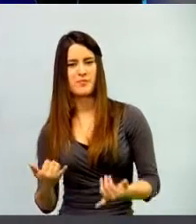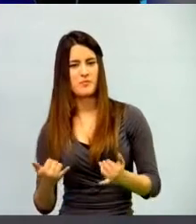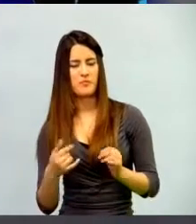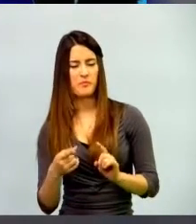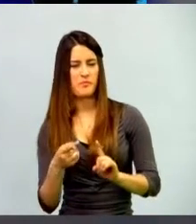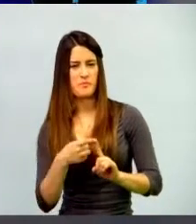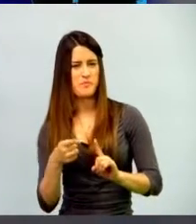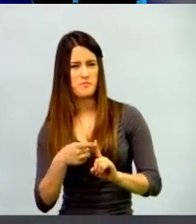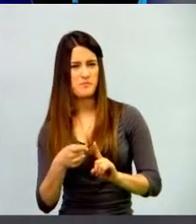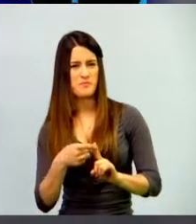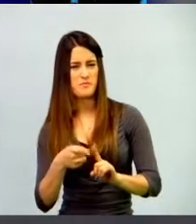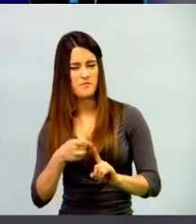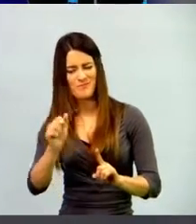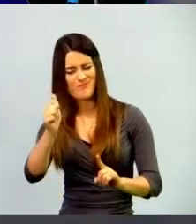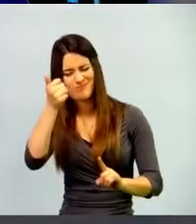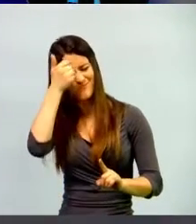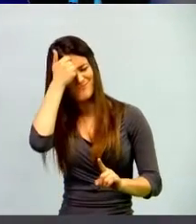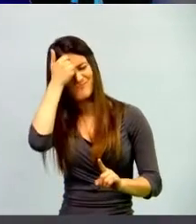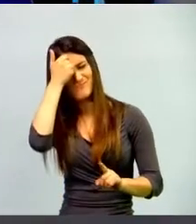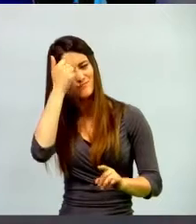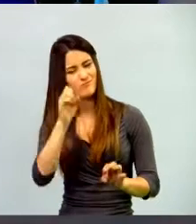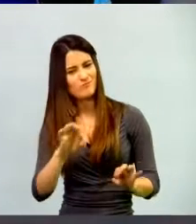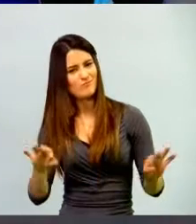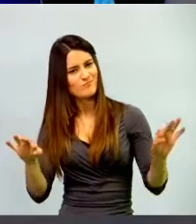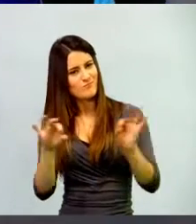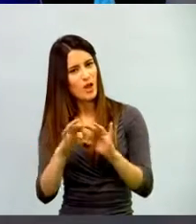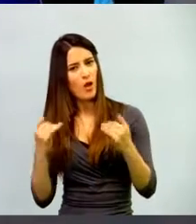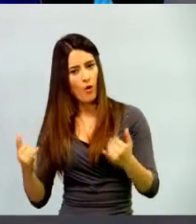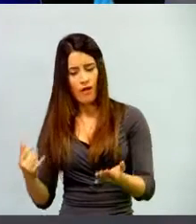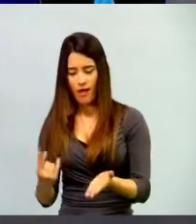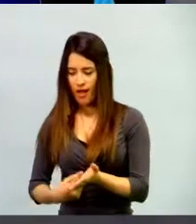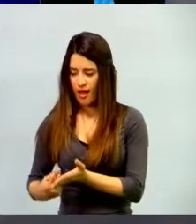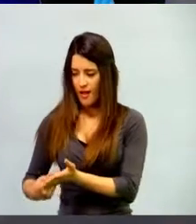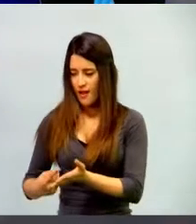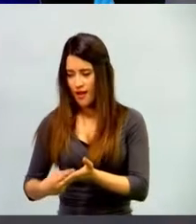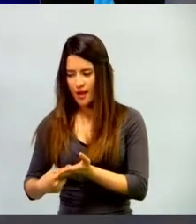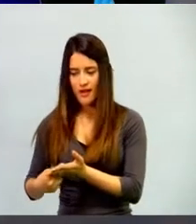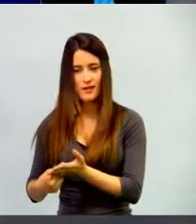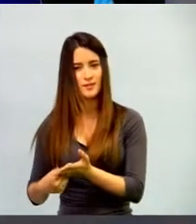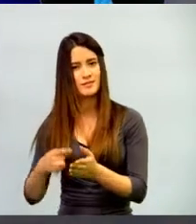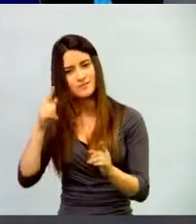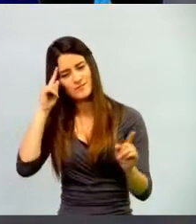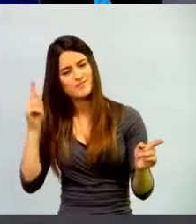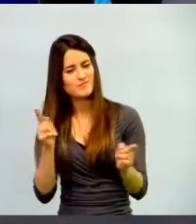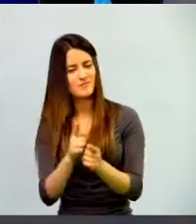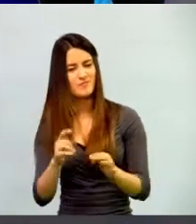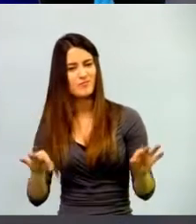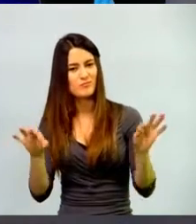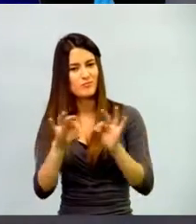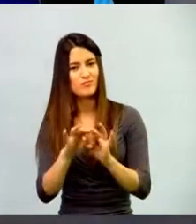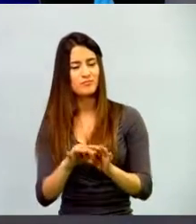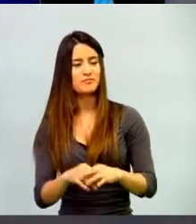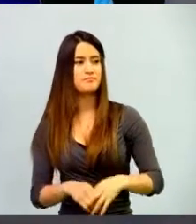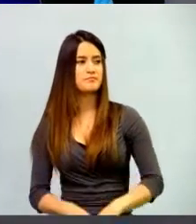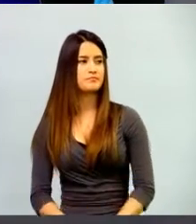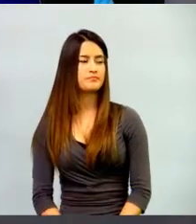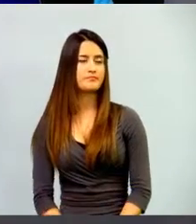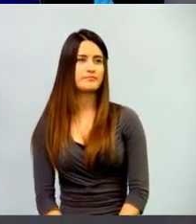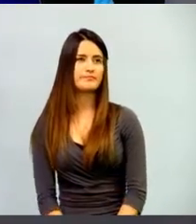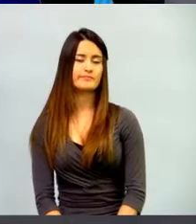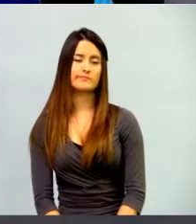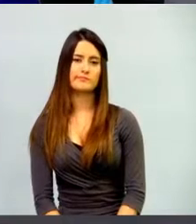lo más importante que hemos recogido hoy de este importante diálogo con nuestros invitados